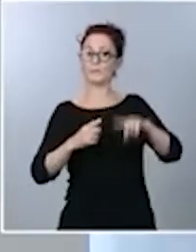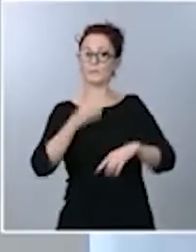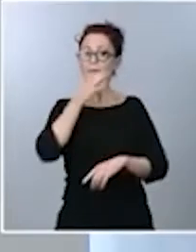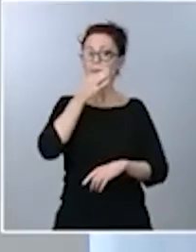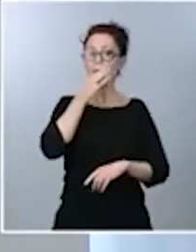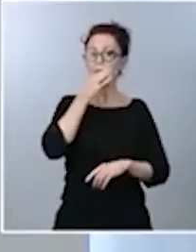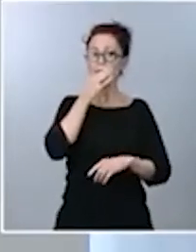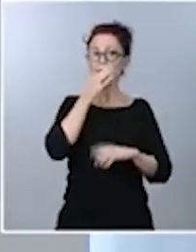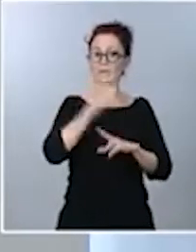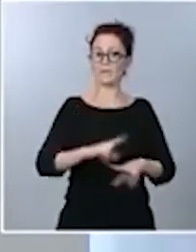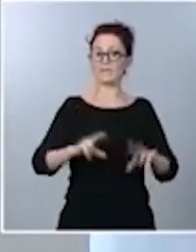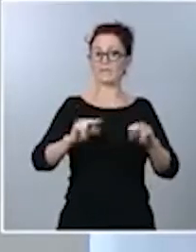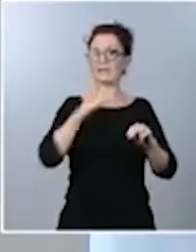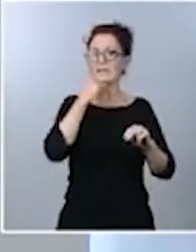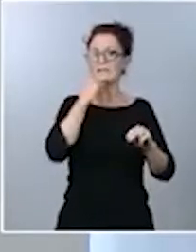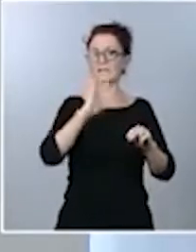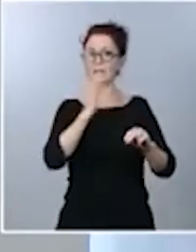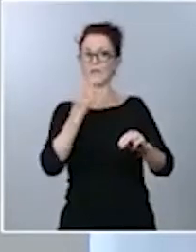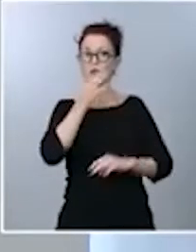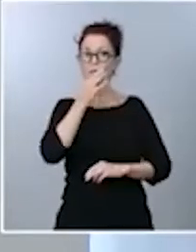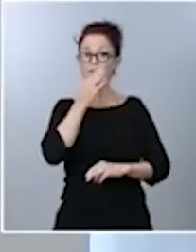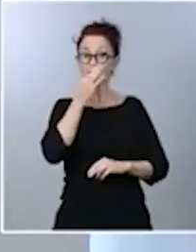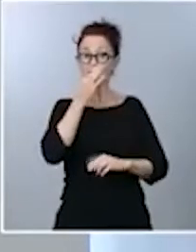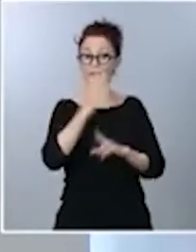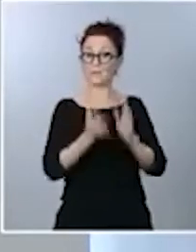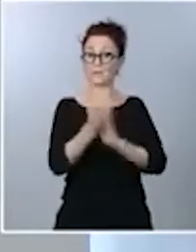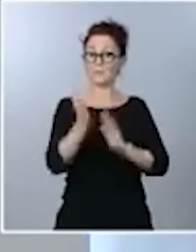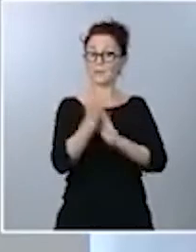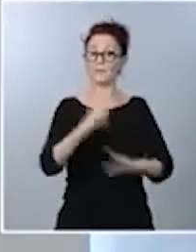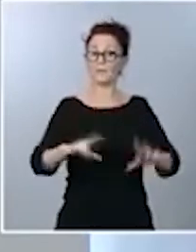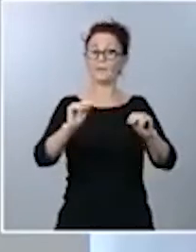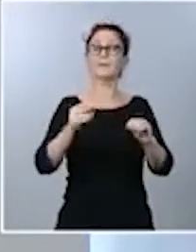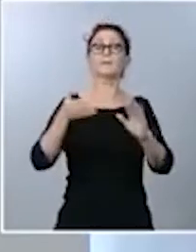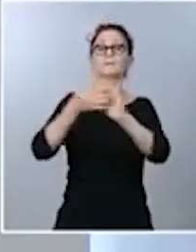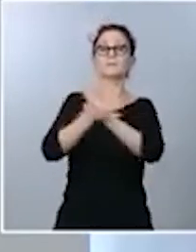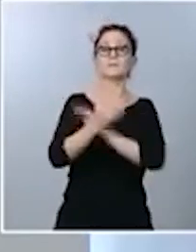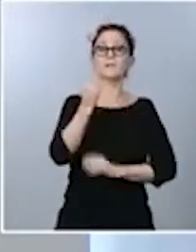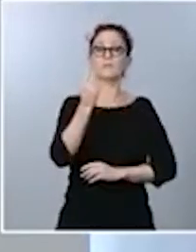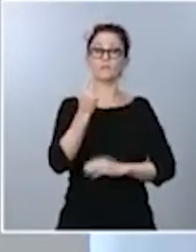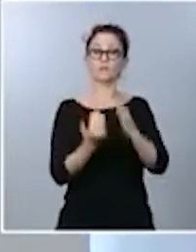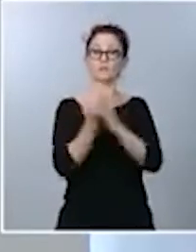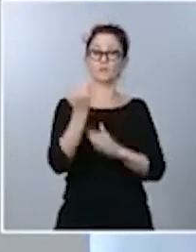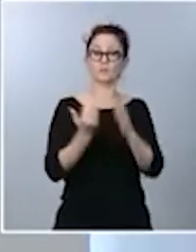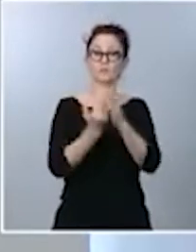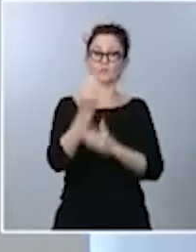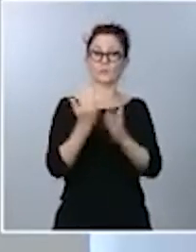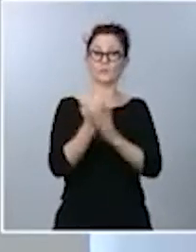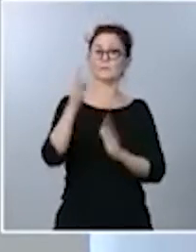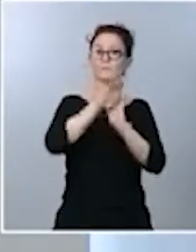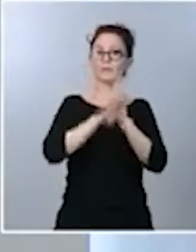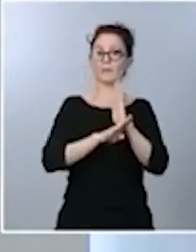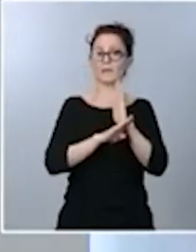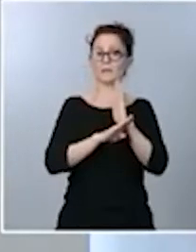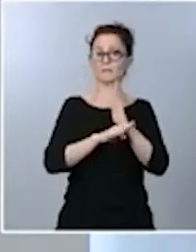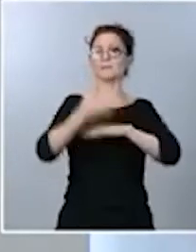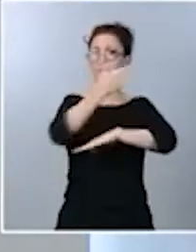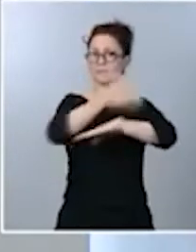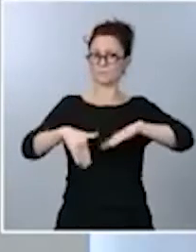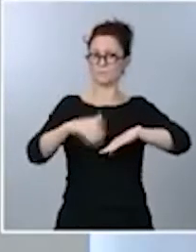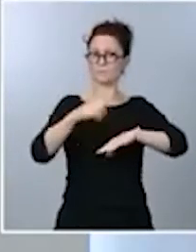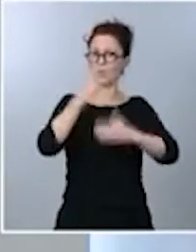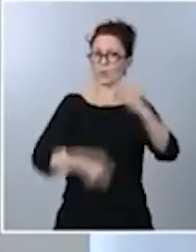casi las cinco de la tarde, llevaremos 21 días de medidas muy estrictas que se aplicaron a la Comunidad de Madrid